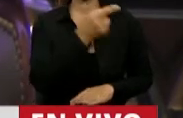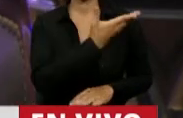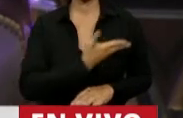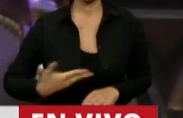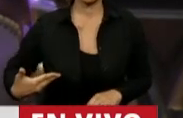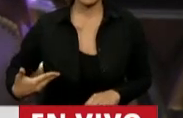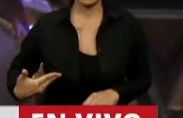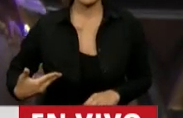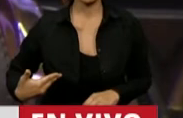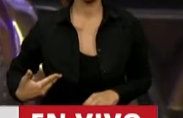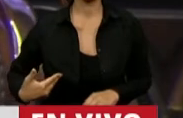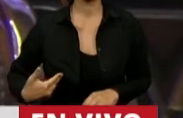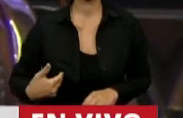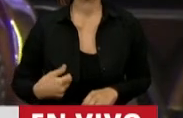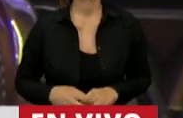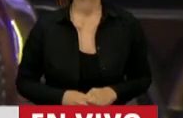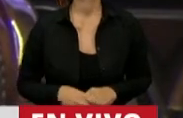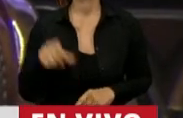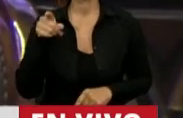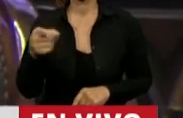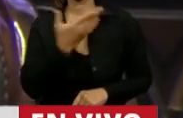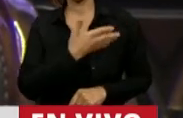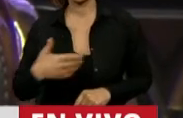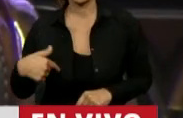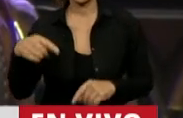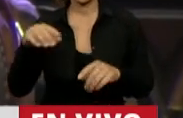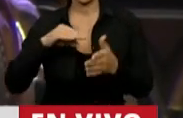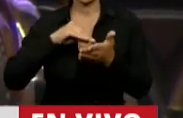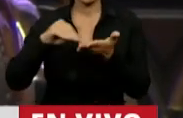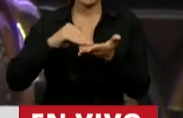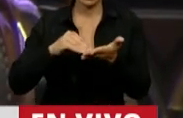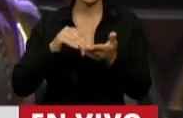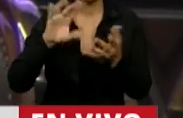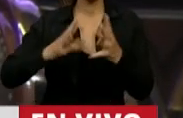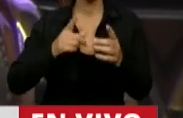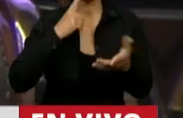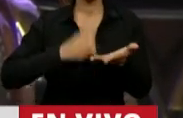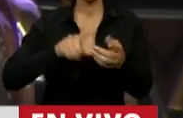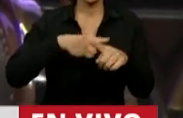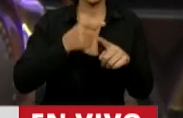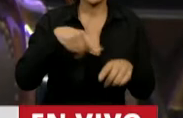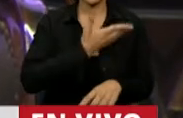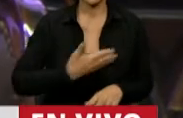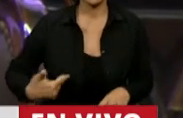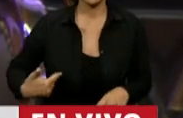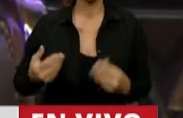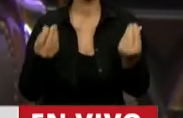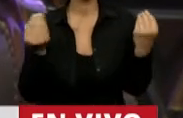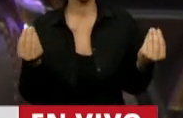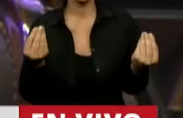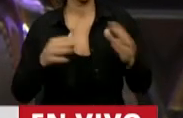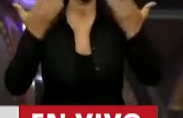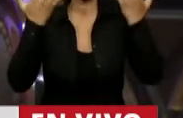Nación, el Presidente de esta Cámara y la política general de este Gobierno. ¿Y por qué? Porque estamos cansados del